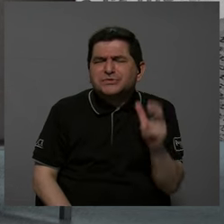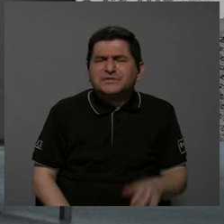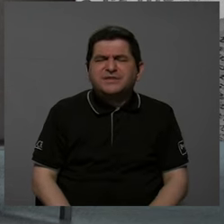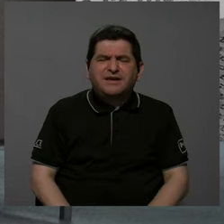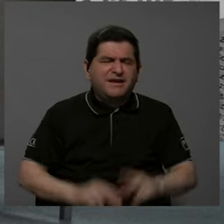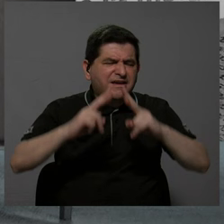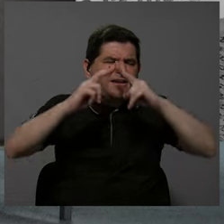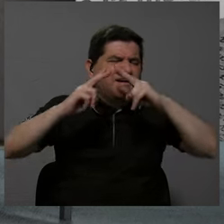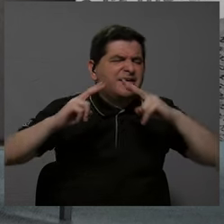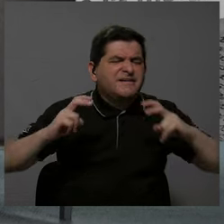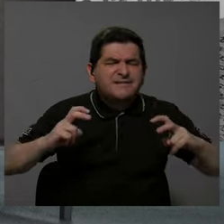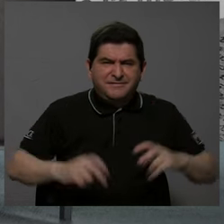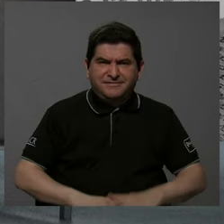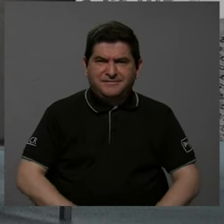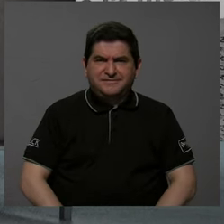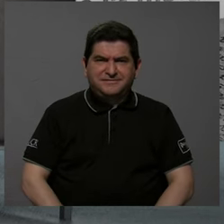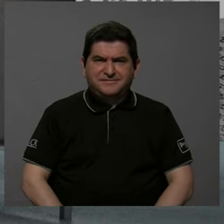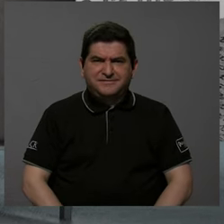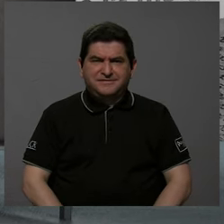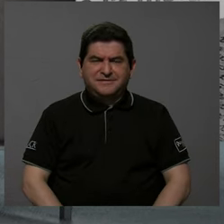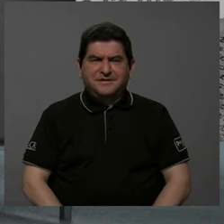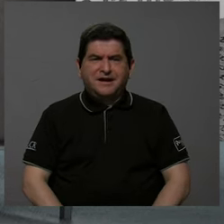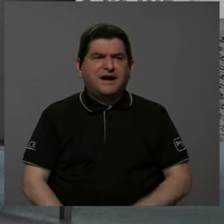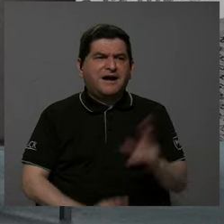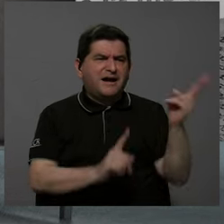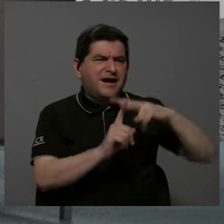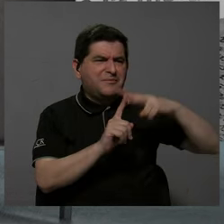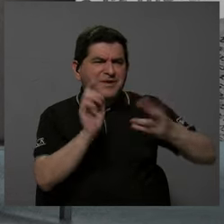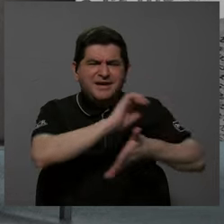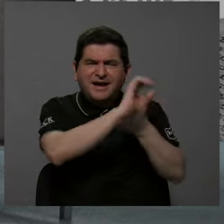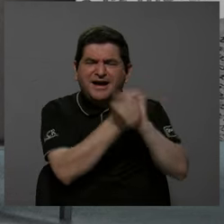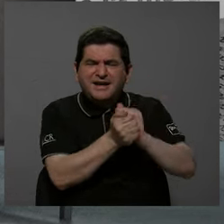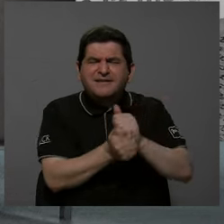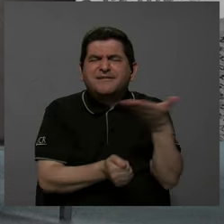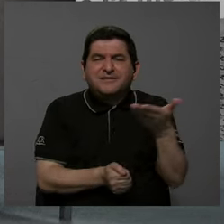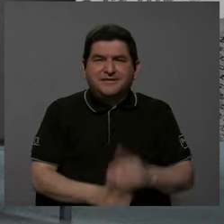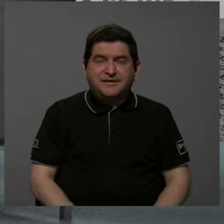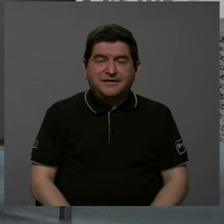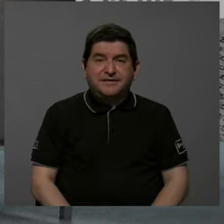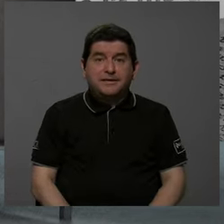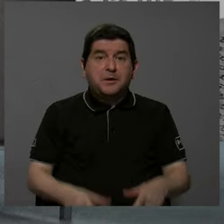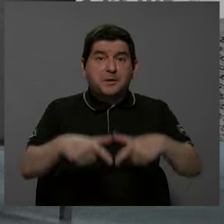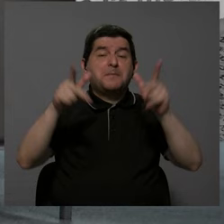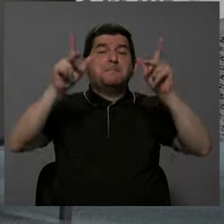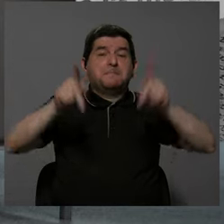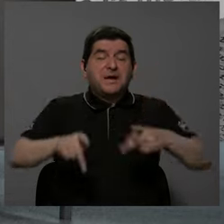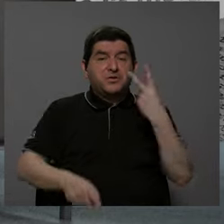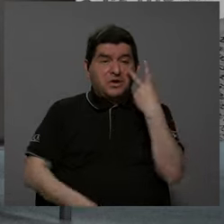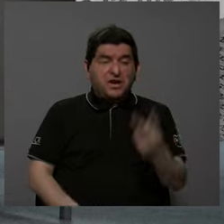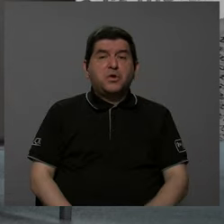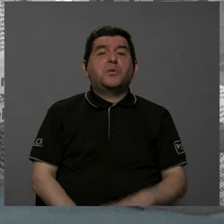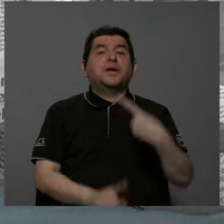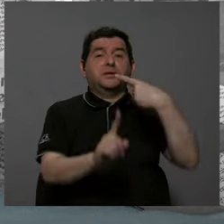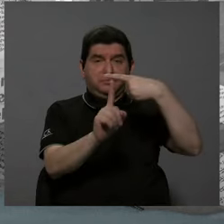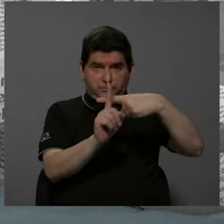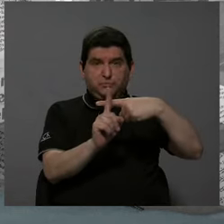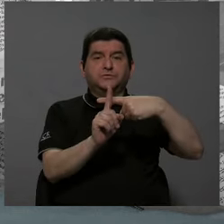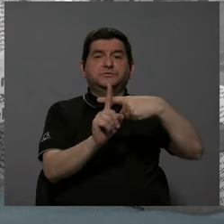el que se aplique esta reforma? Sin ninguna duda, la mayoría de la gente lo ve como algo positivo.